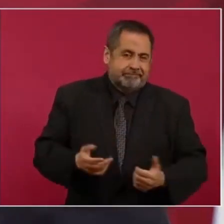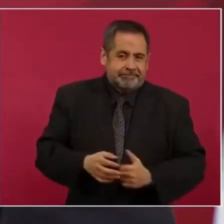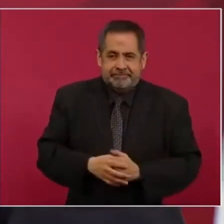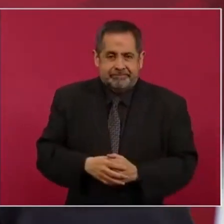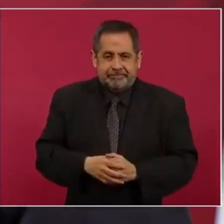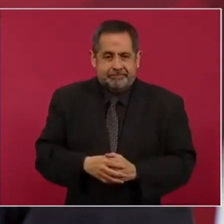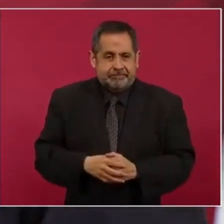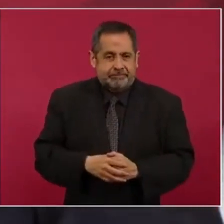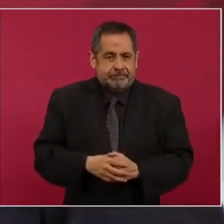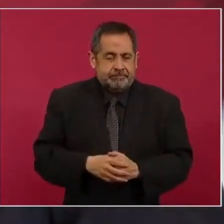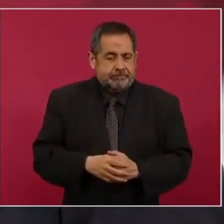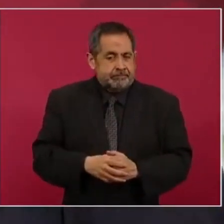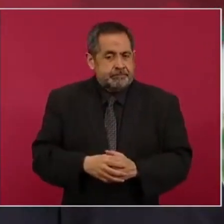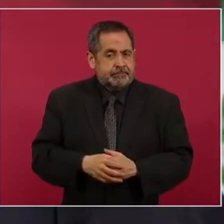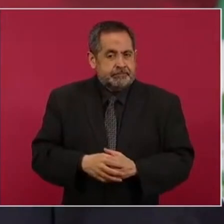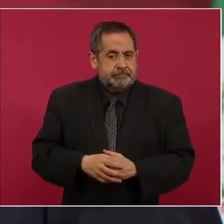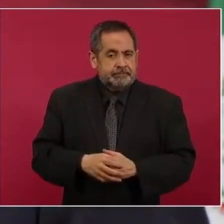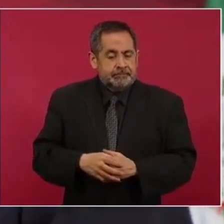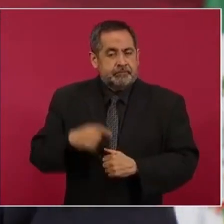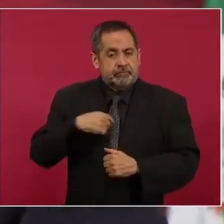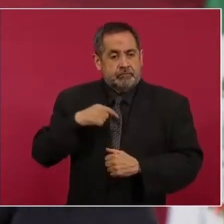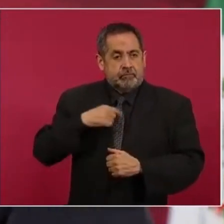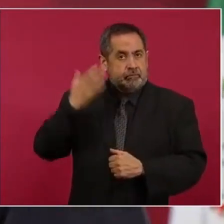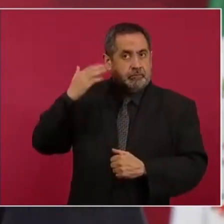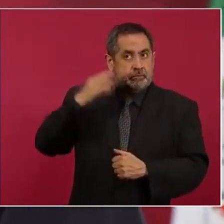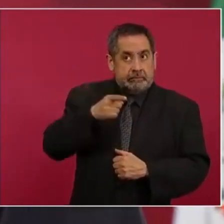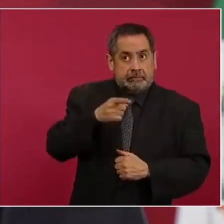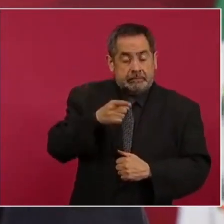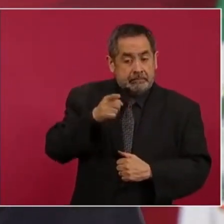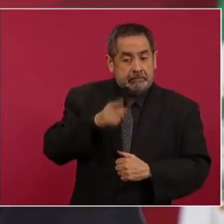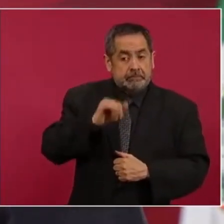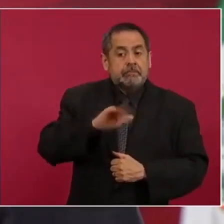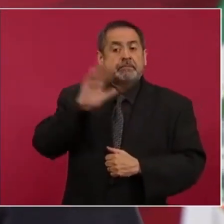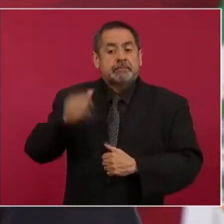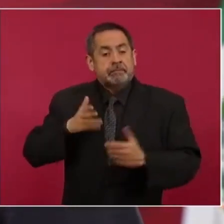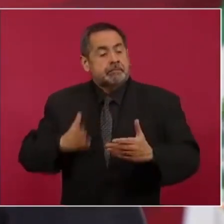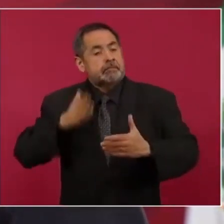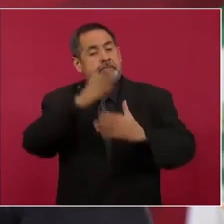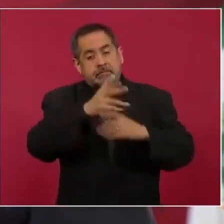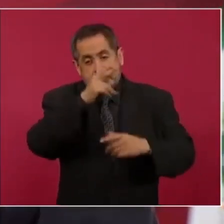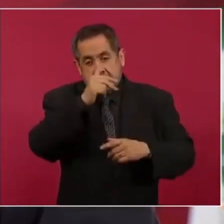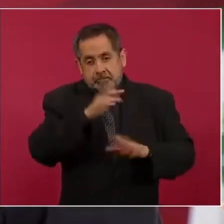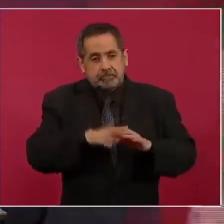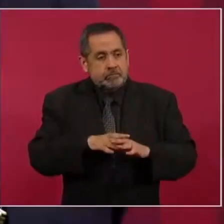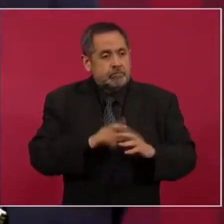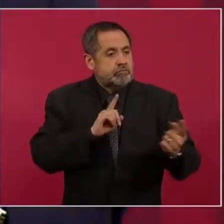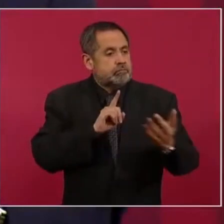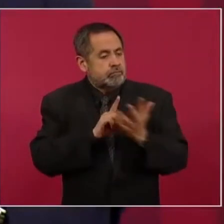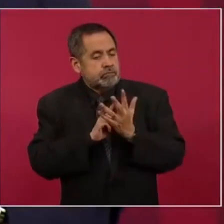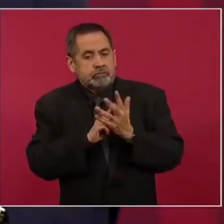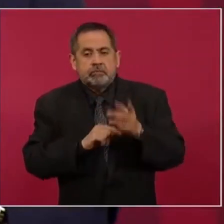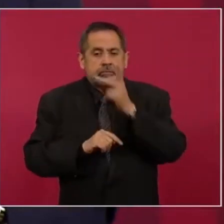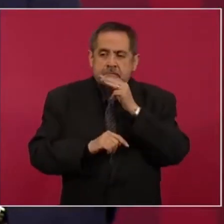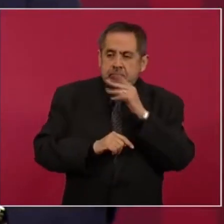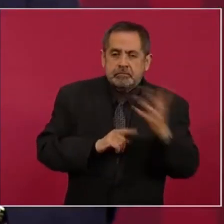Yo iba a Hermosillo y no se me acercaban los padres,